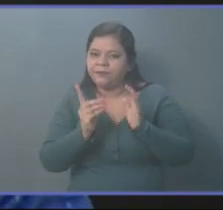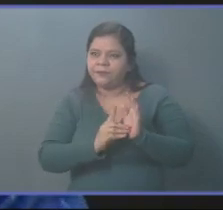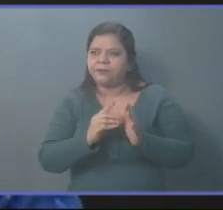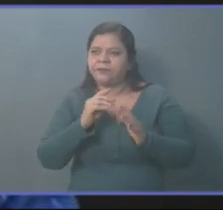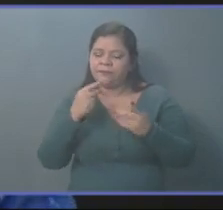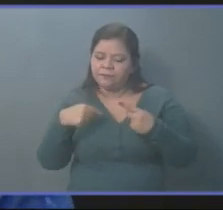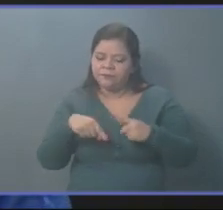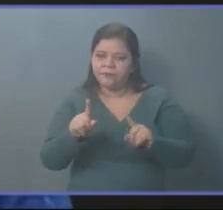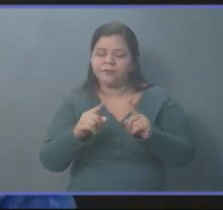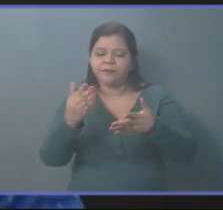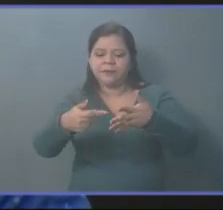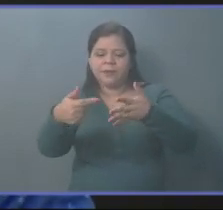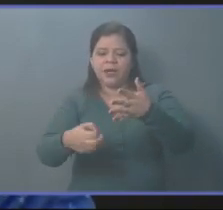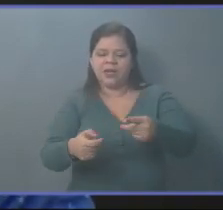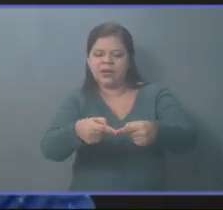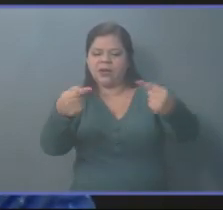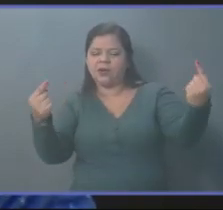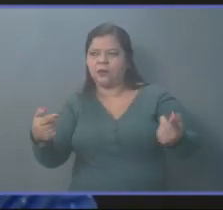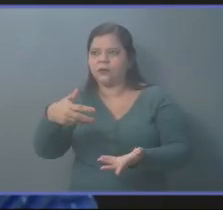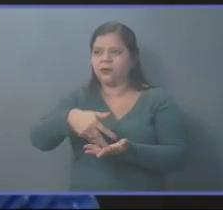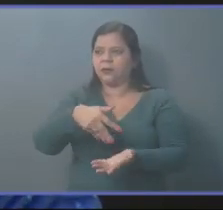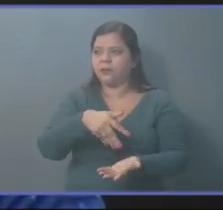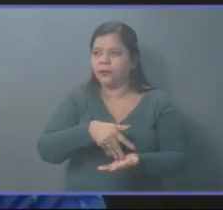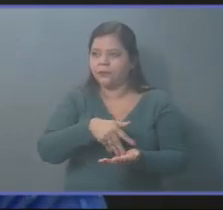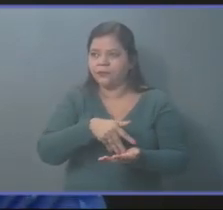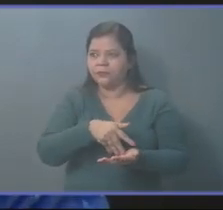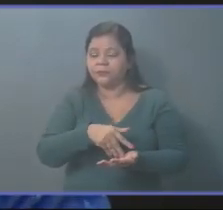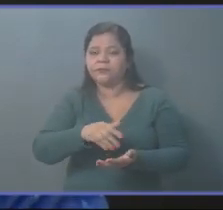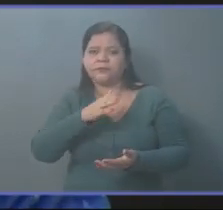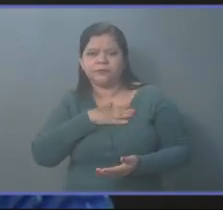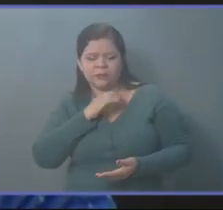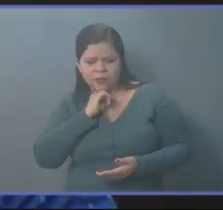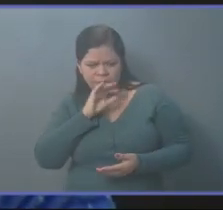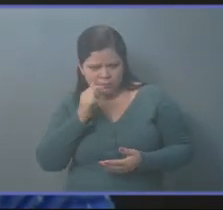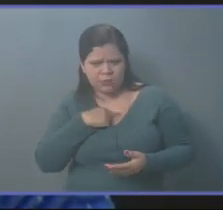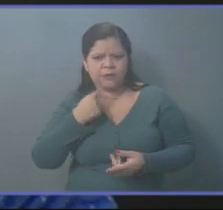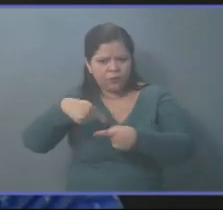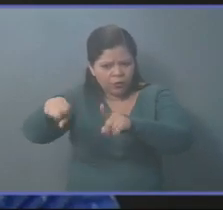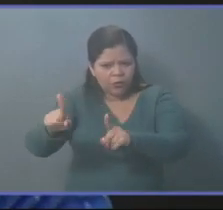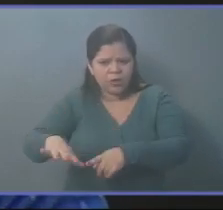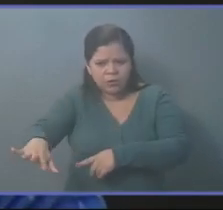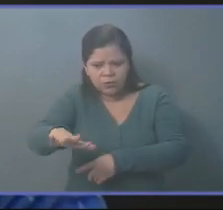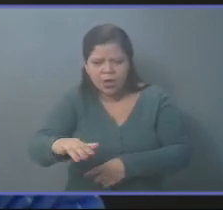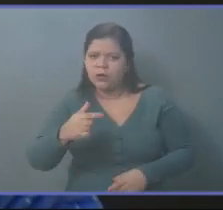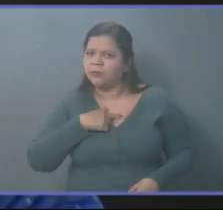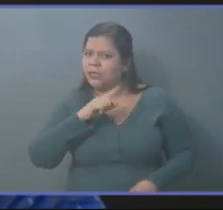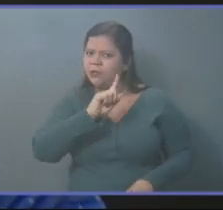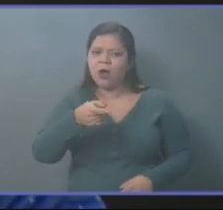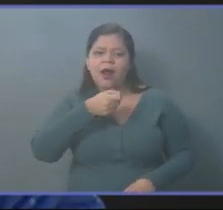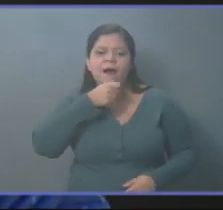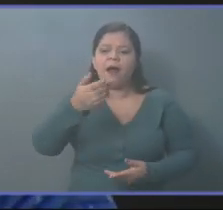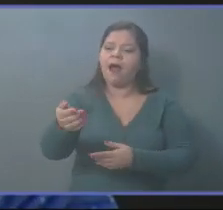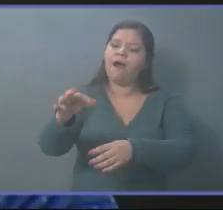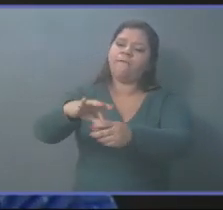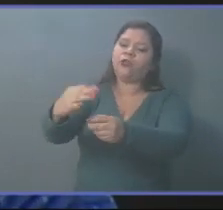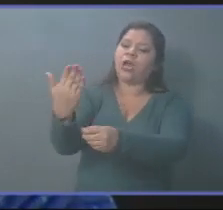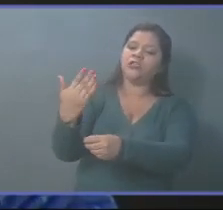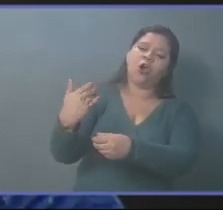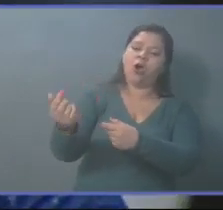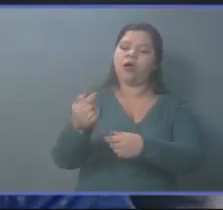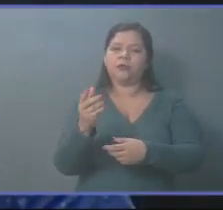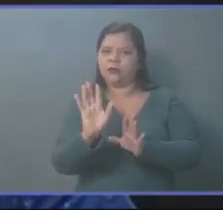dedican a hacer leyes contra el pueblo. Pero yo sí ando en el terreno, y no ando en campaña. Es más,